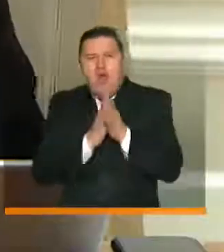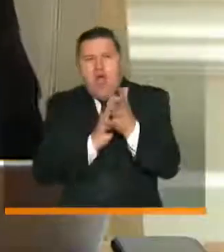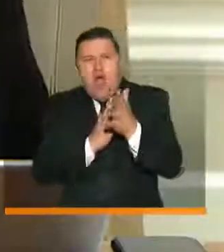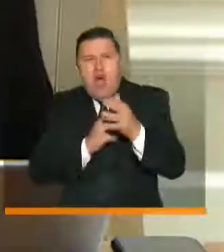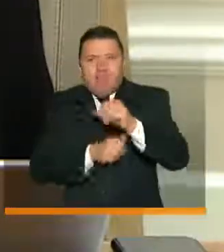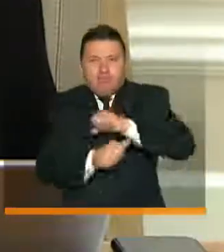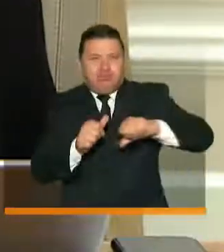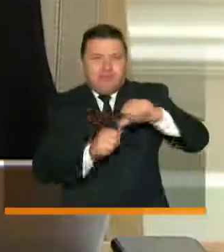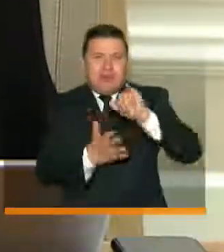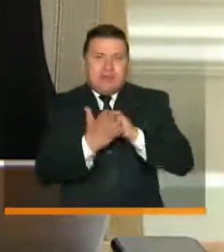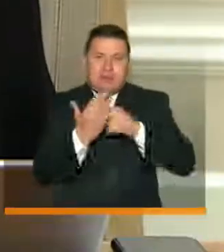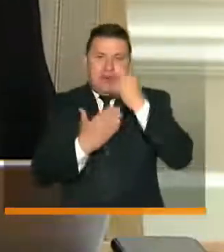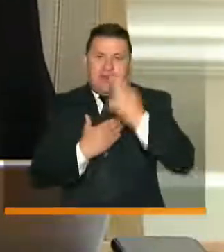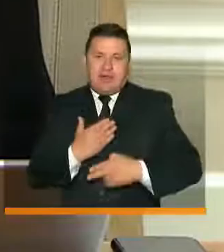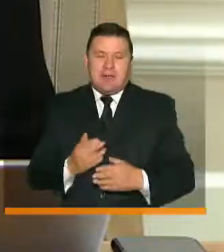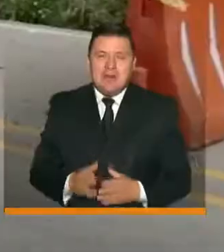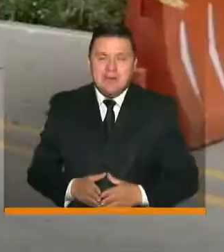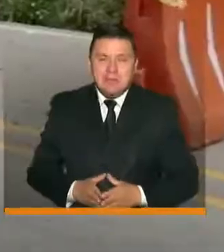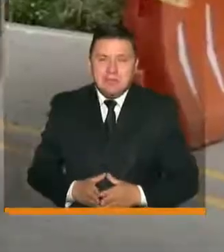reactivación de este proyecto.